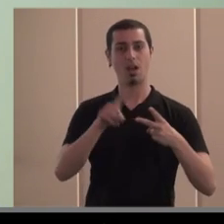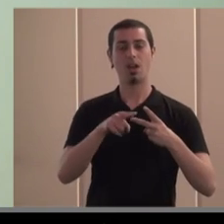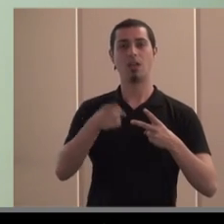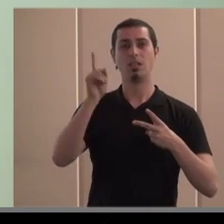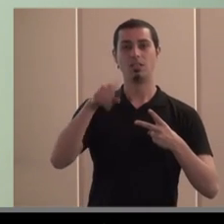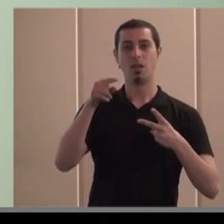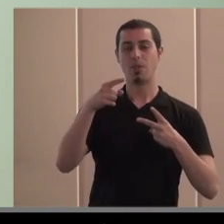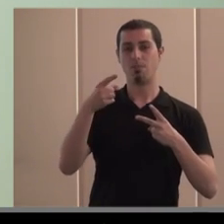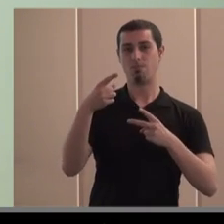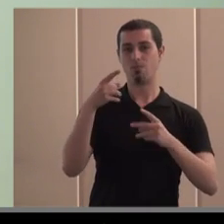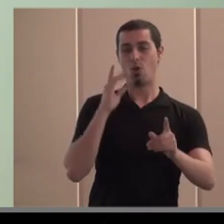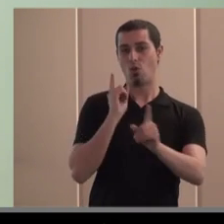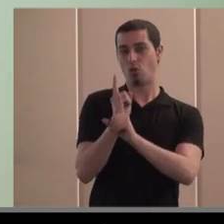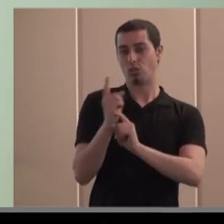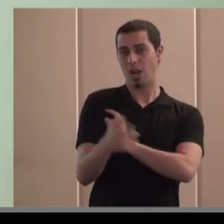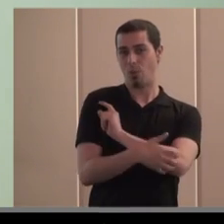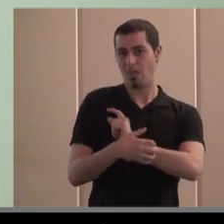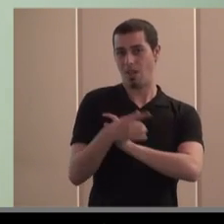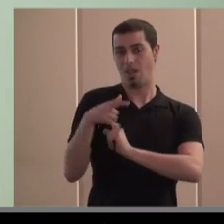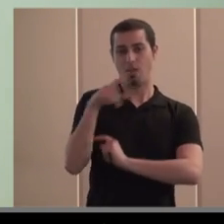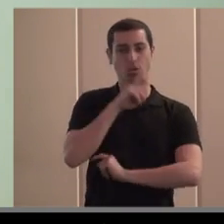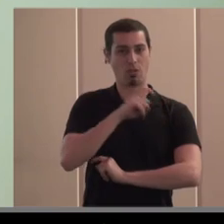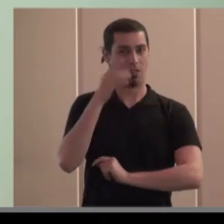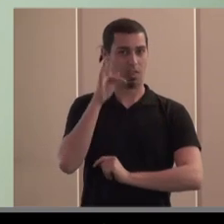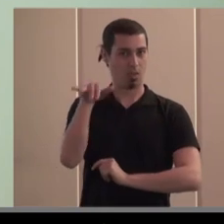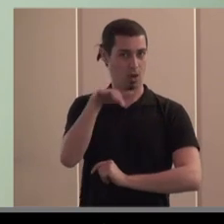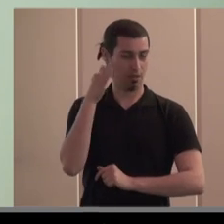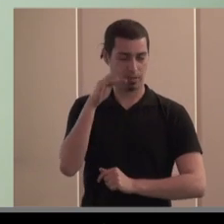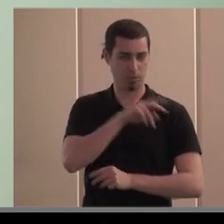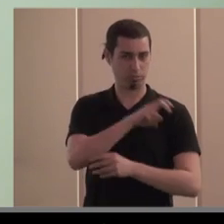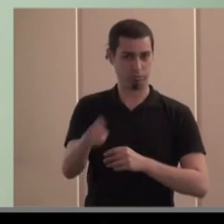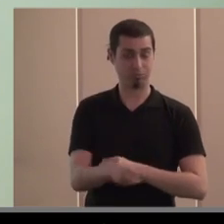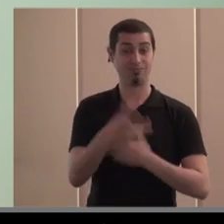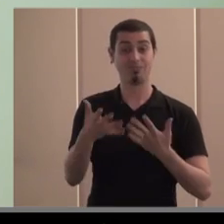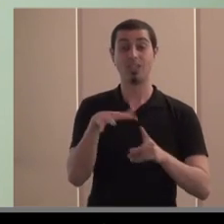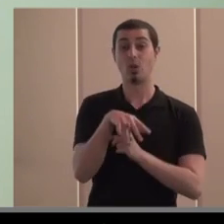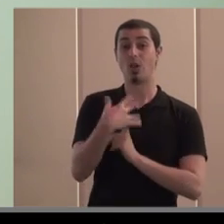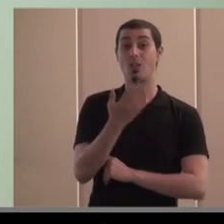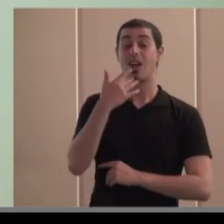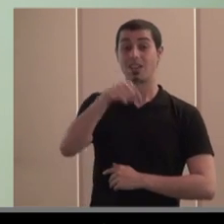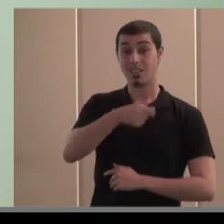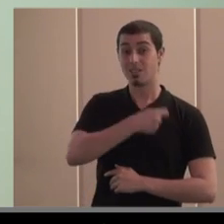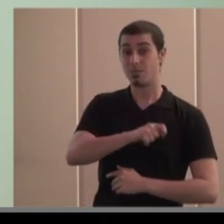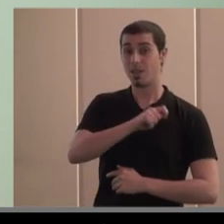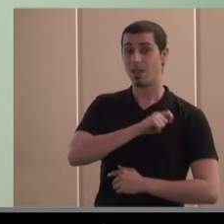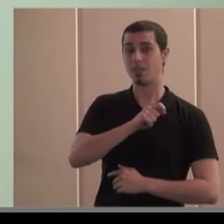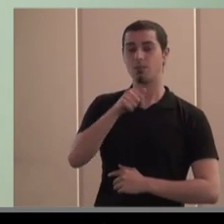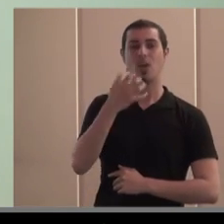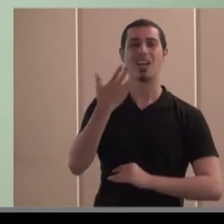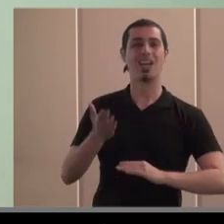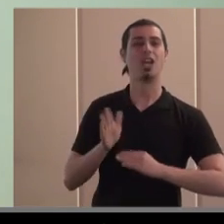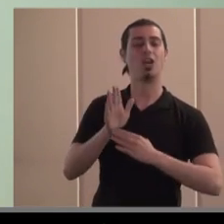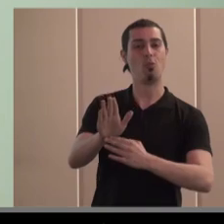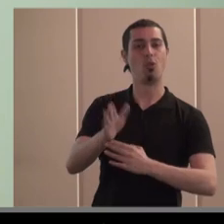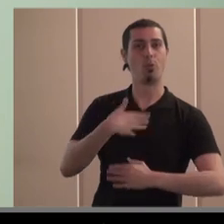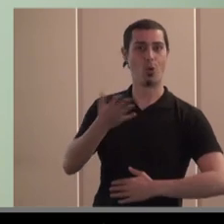programa especial de lucha contra la pobreza o la Fundación de Francia en Francia etcétera en el caso de aquí de España claro yo pongo un ejemplo